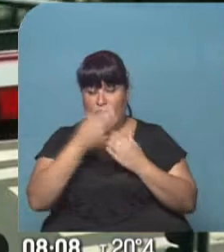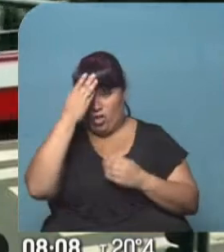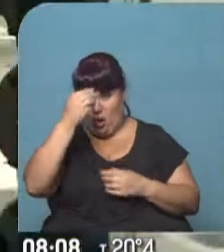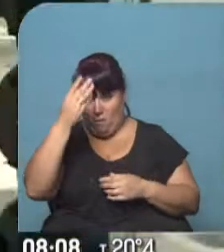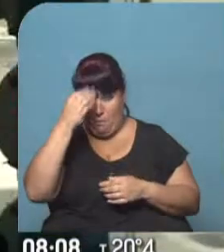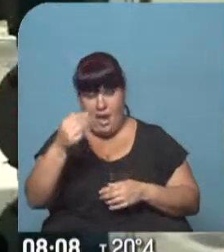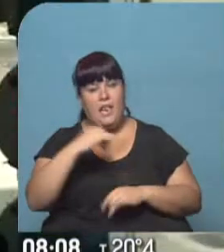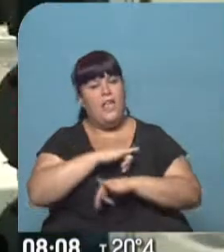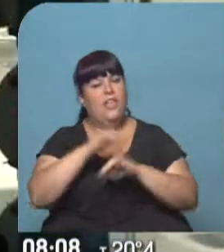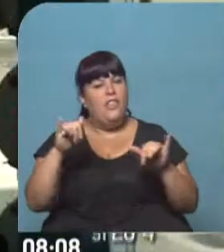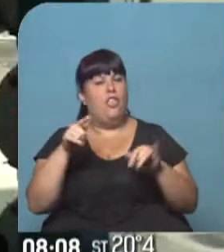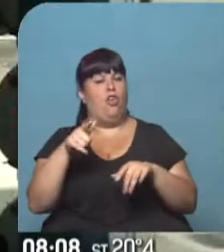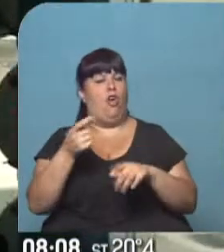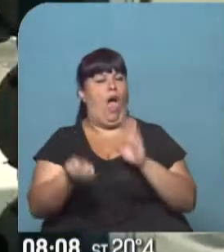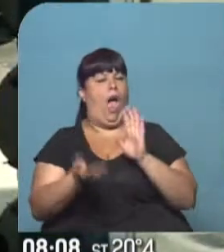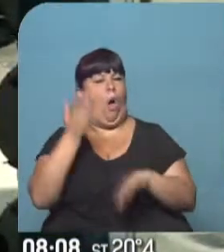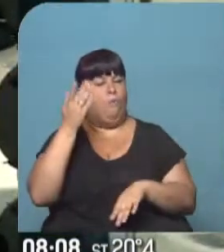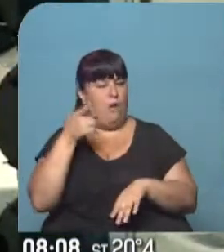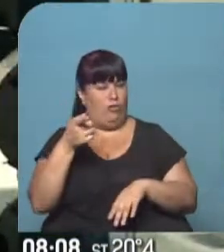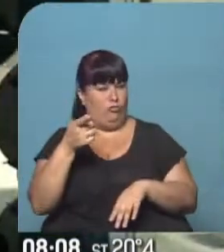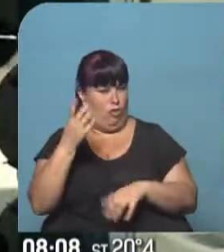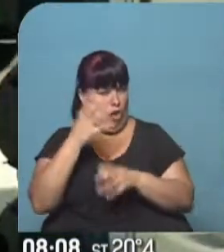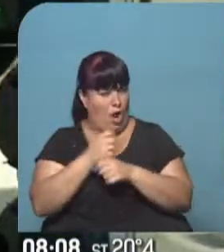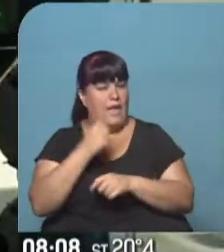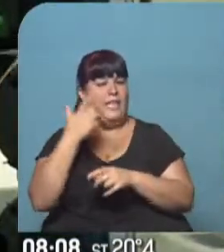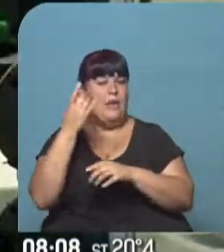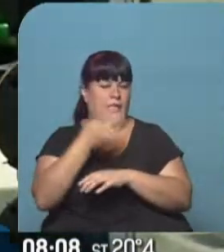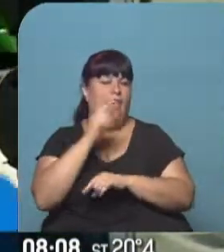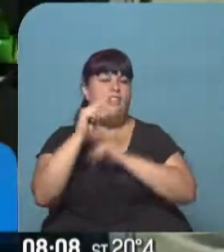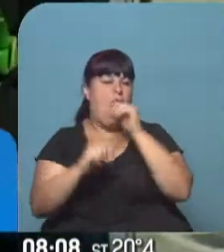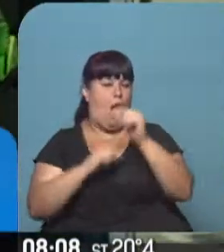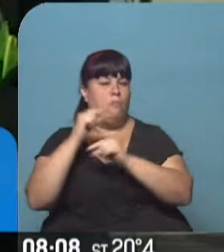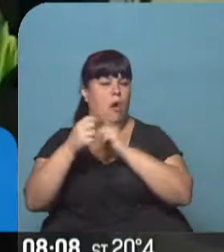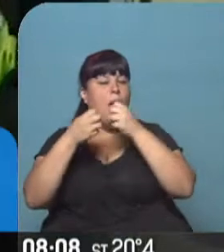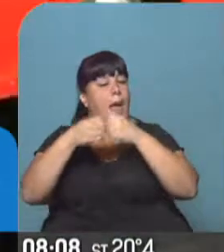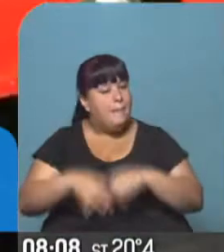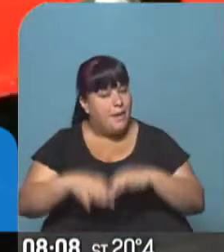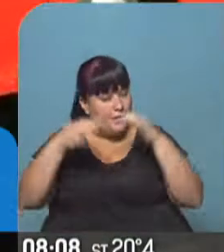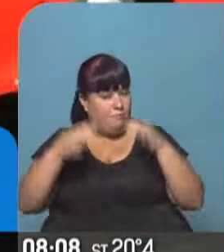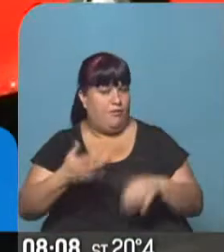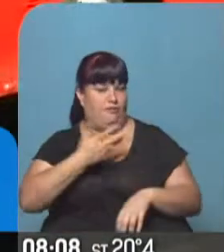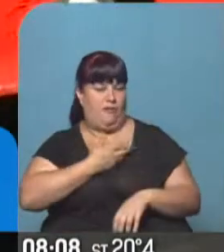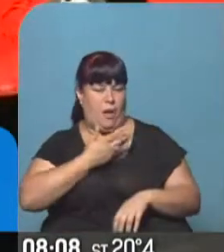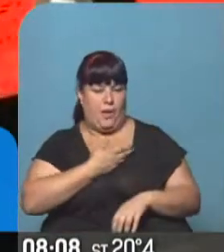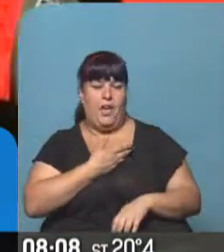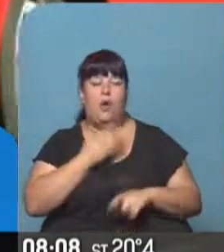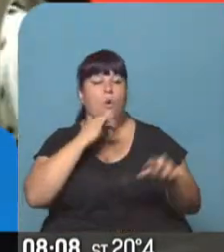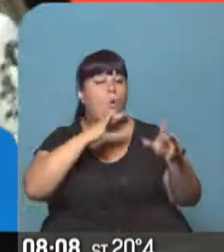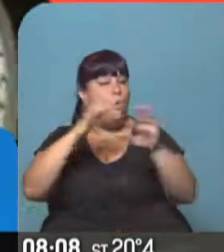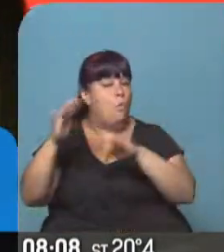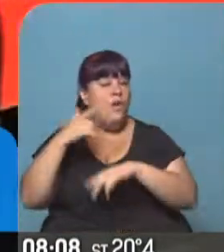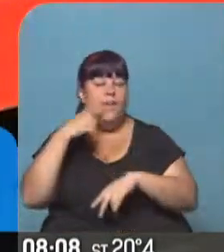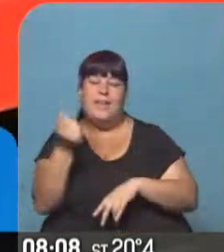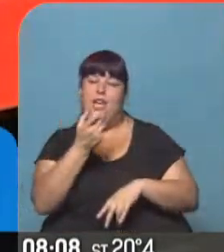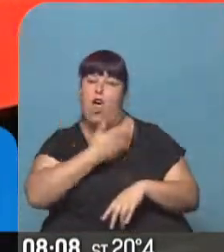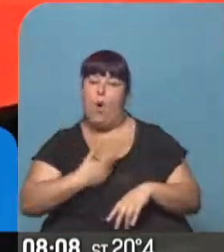Peña, indicó que el incremento en el transporte se va a dar de manera gradual y comenzará a regir a partir de febrero. Según trascendió, la